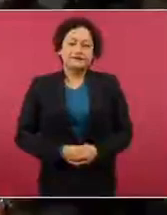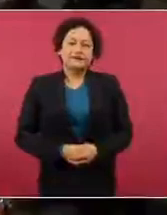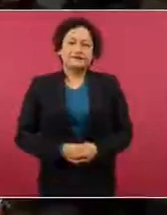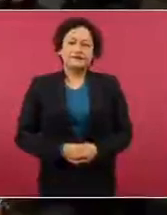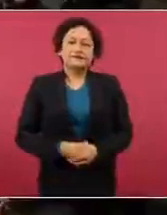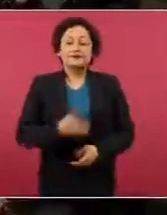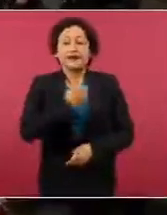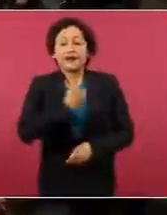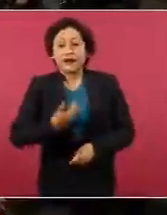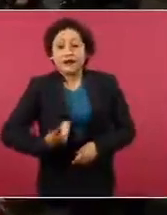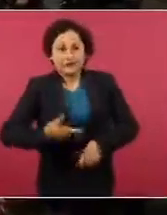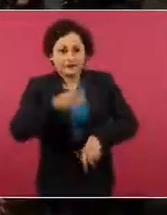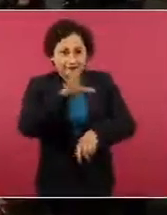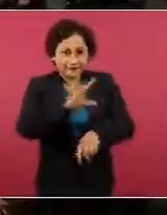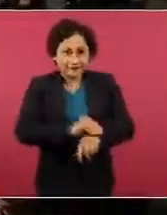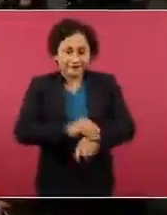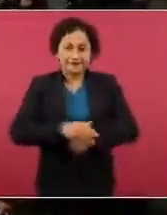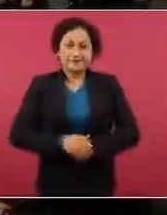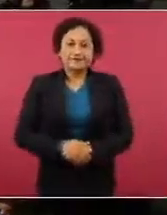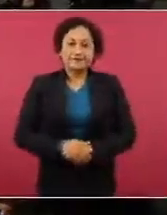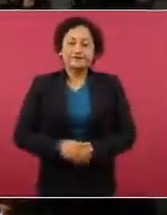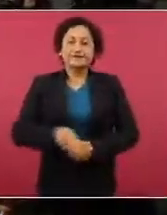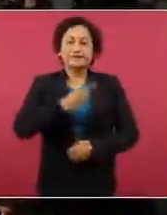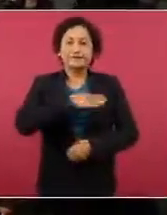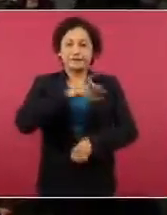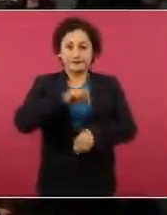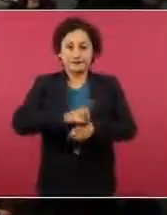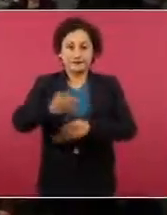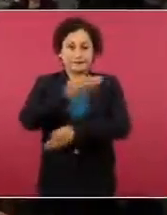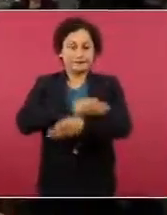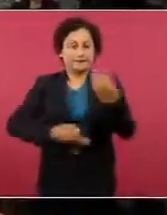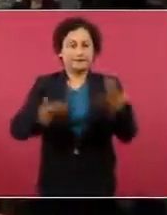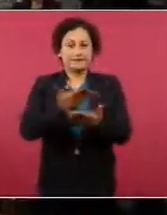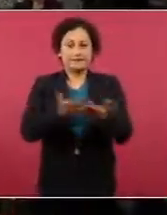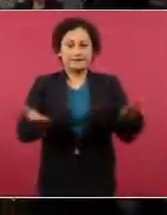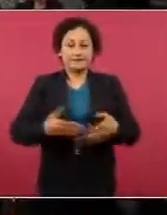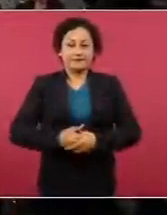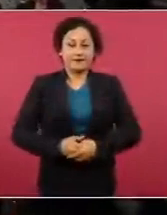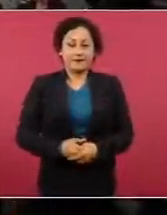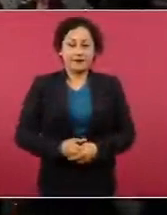Permiso, señor presidente. Muy buenos días a todas y a todos.